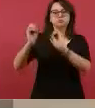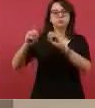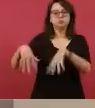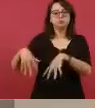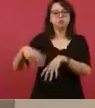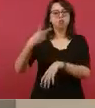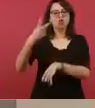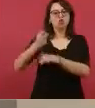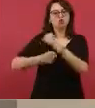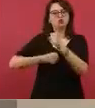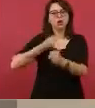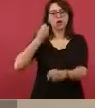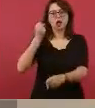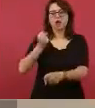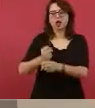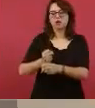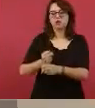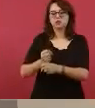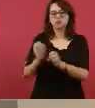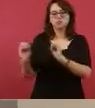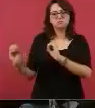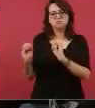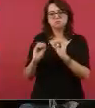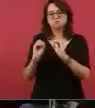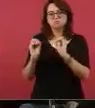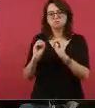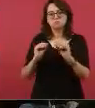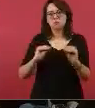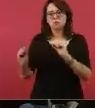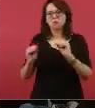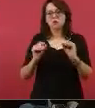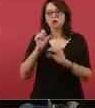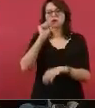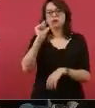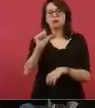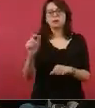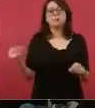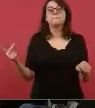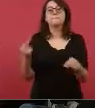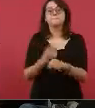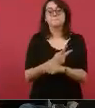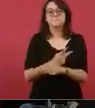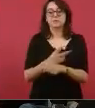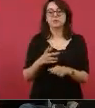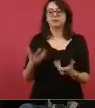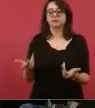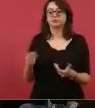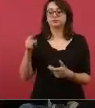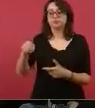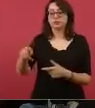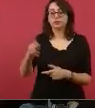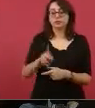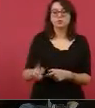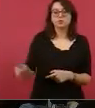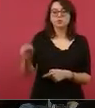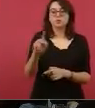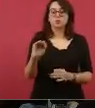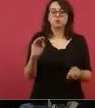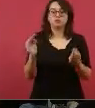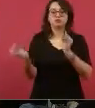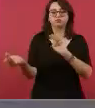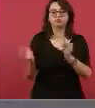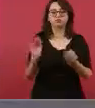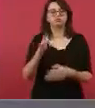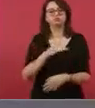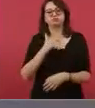y medio estaba detenido porque los habitantes de la comunidad de Paso Largo consideraban que estas obras